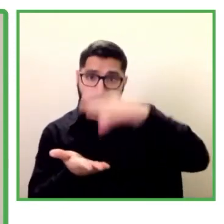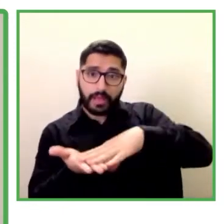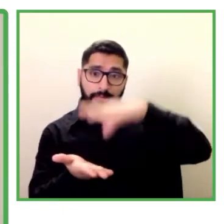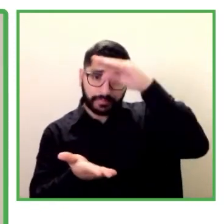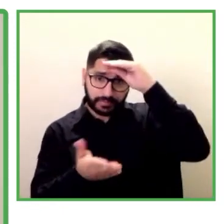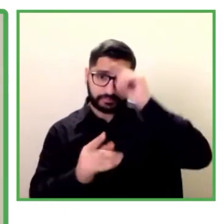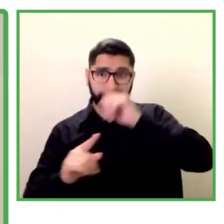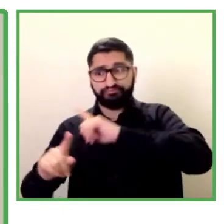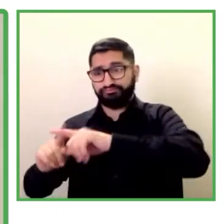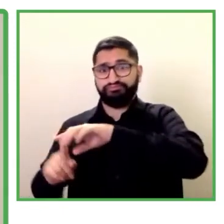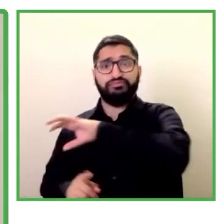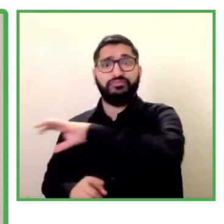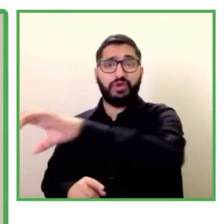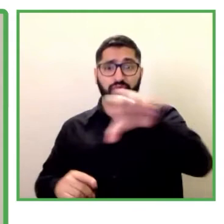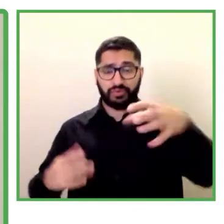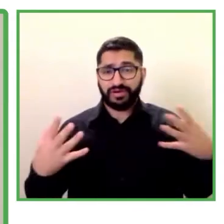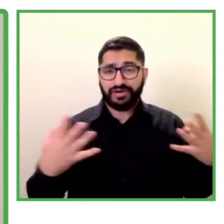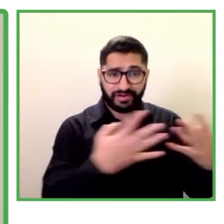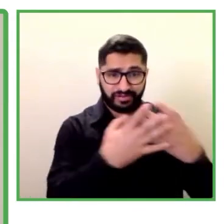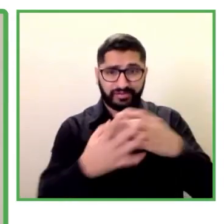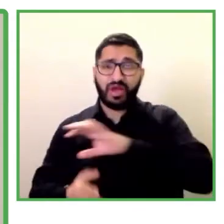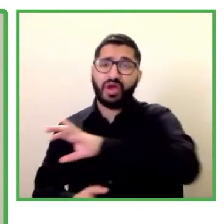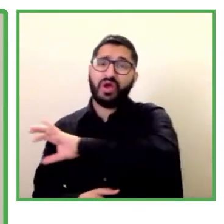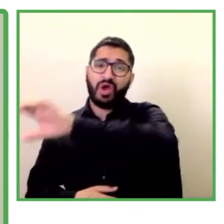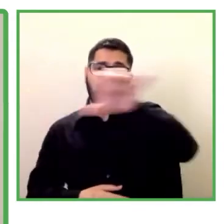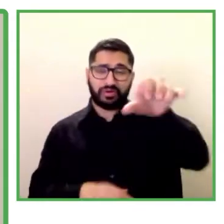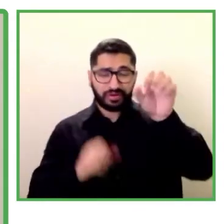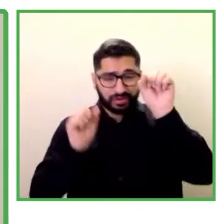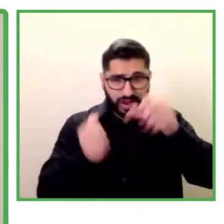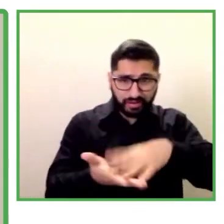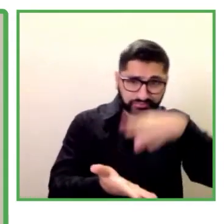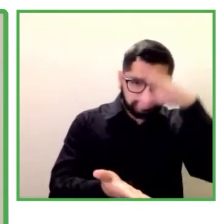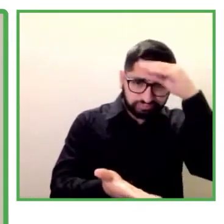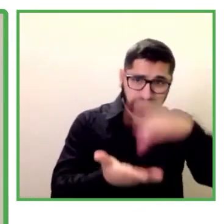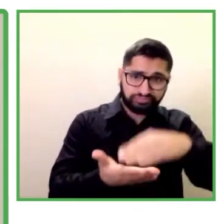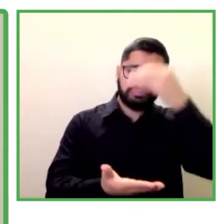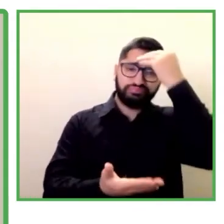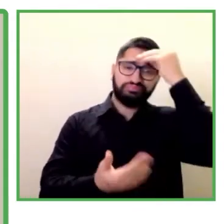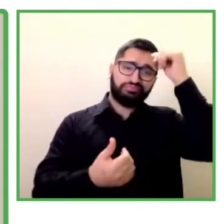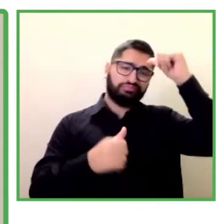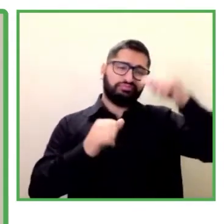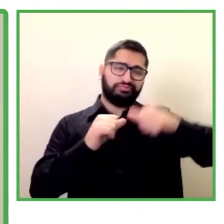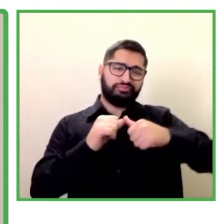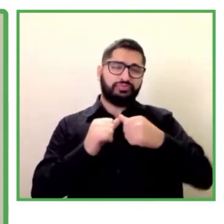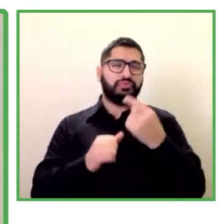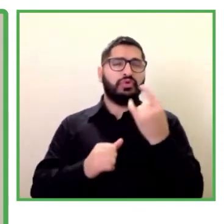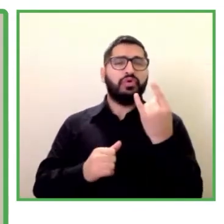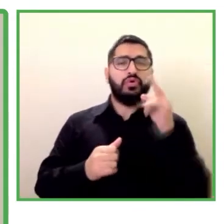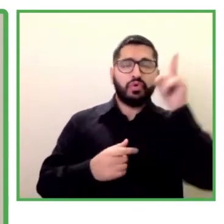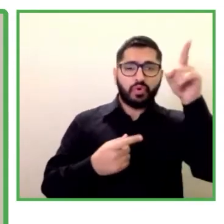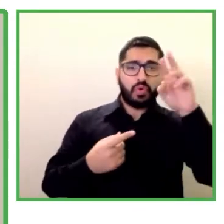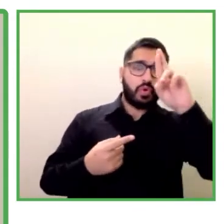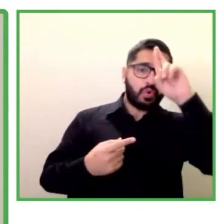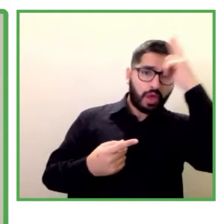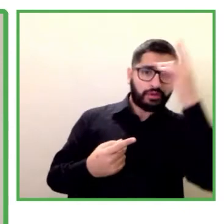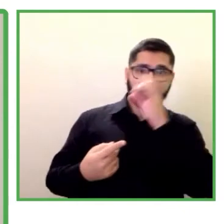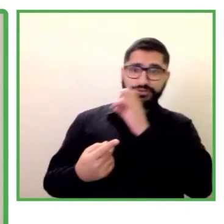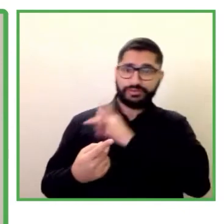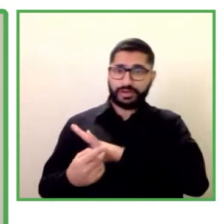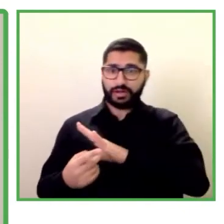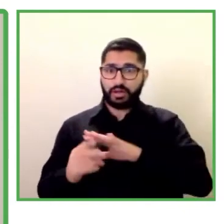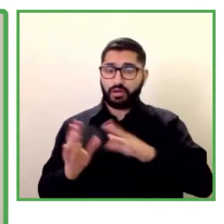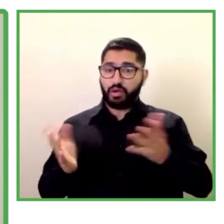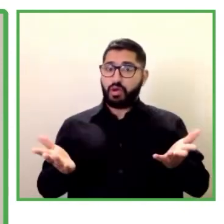hablar después de Uruguay y de Chile la verdad me deja corto pero haremos un buen un buen intento